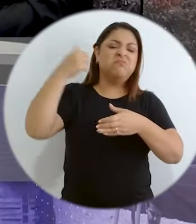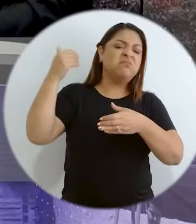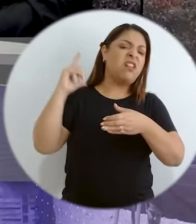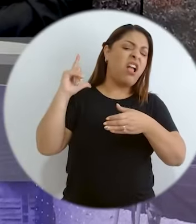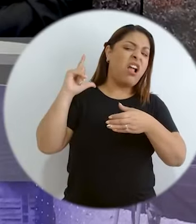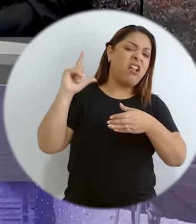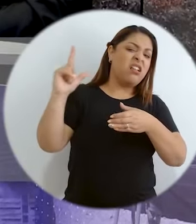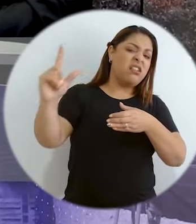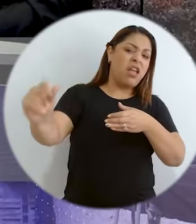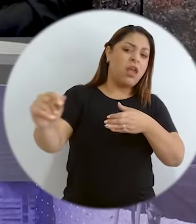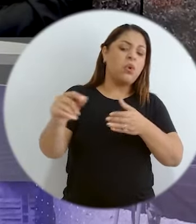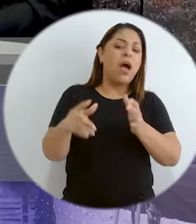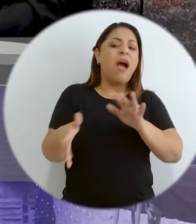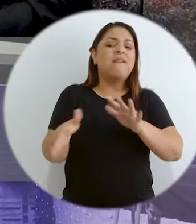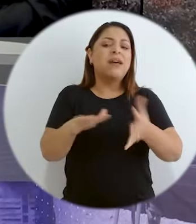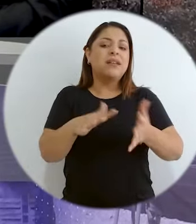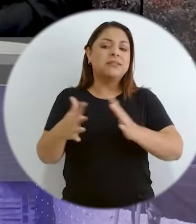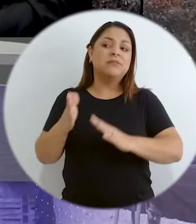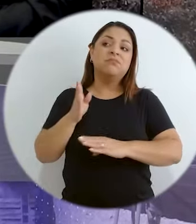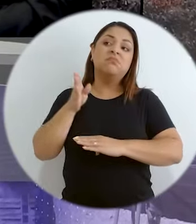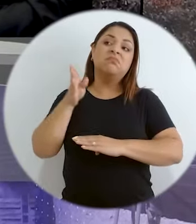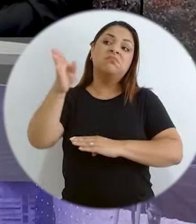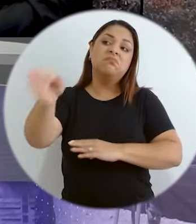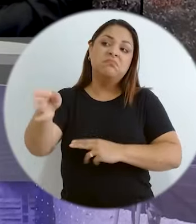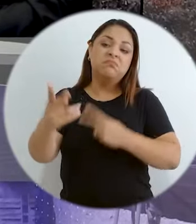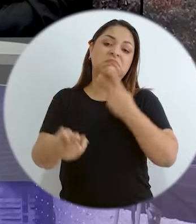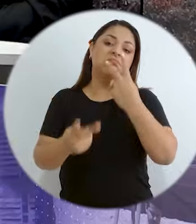son zonas alejadas que de vez en cuando visitamos.